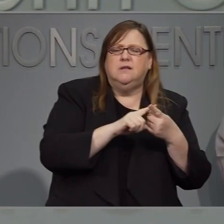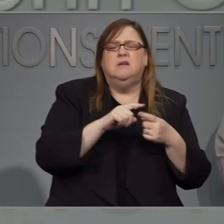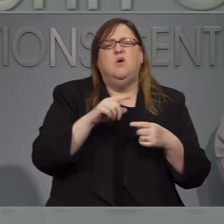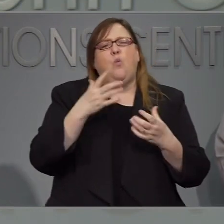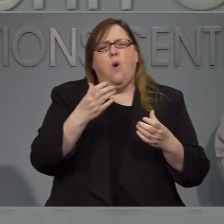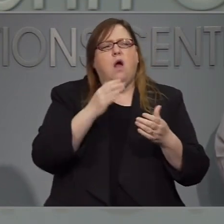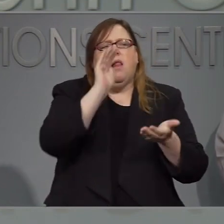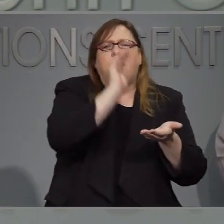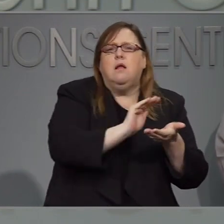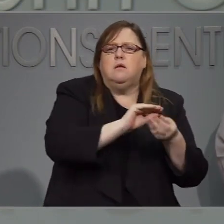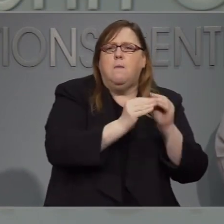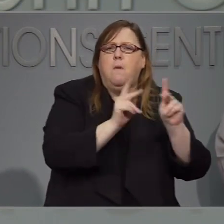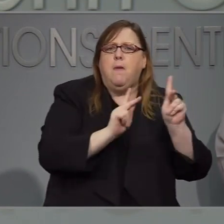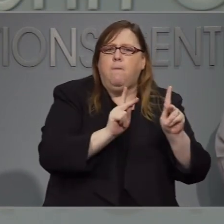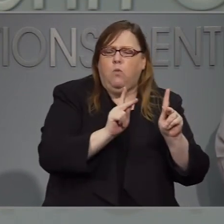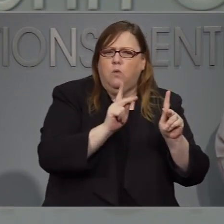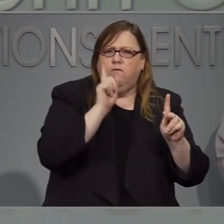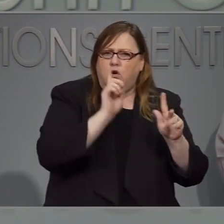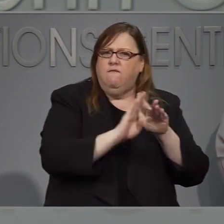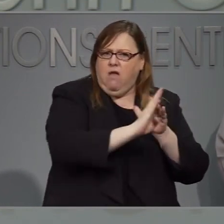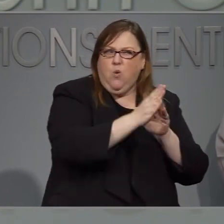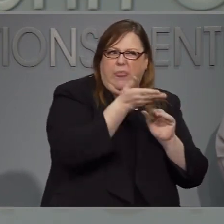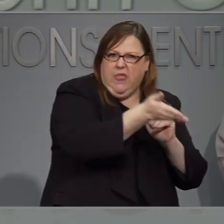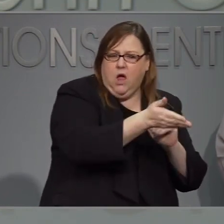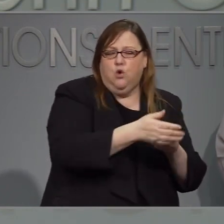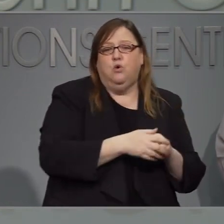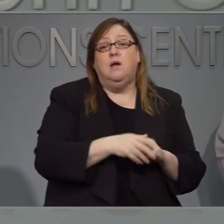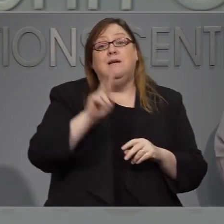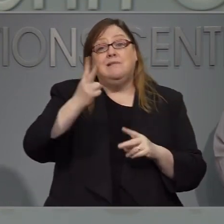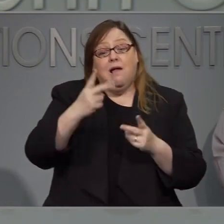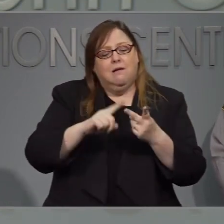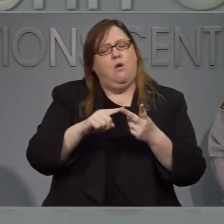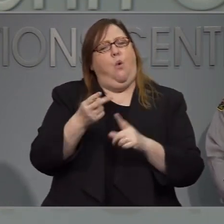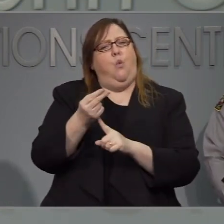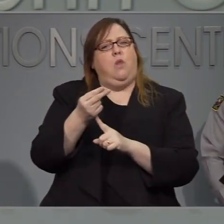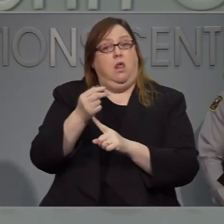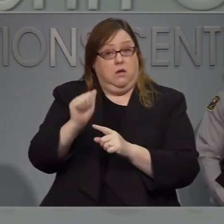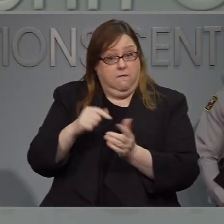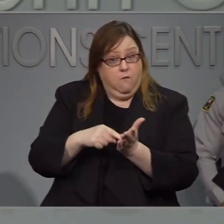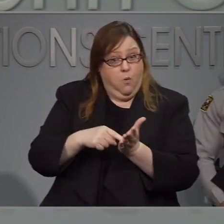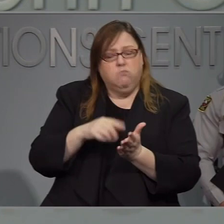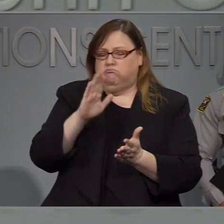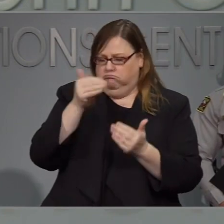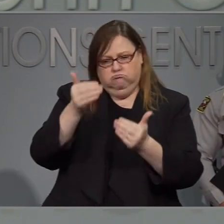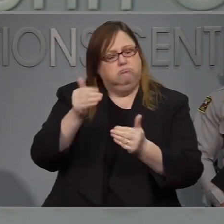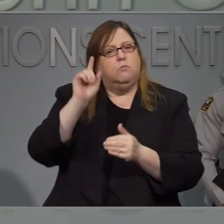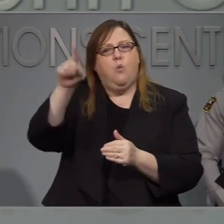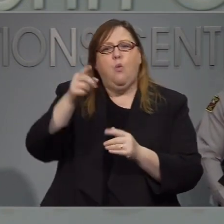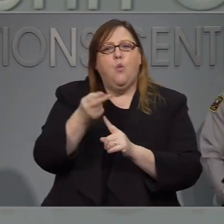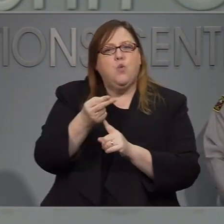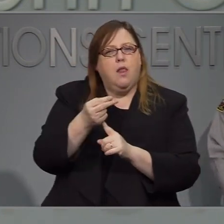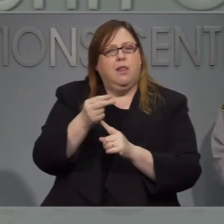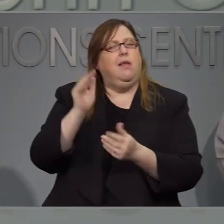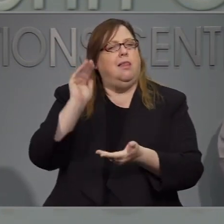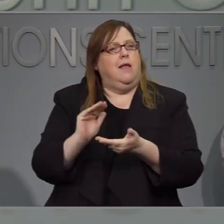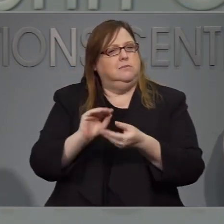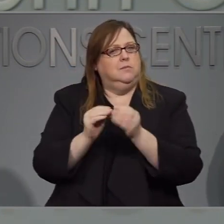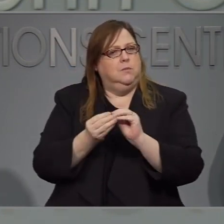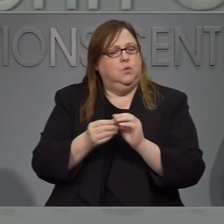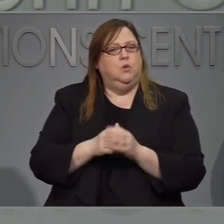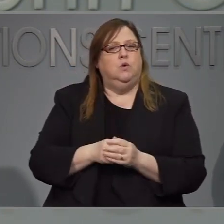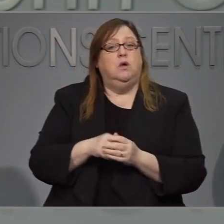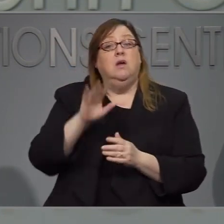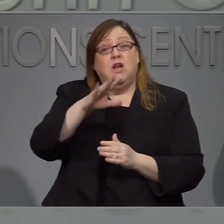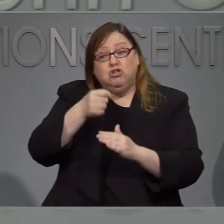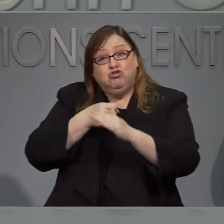distancia en el espacio para los damnificados, el otro sería un hotel o a un albergue, pero no